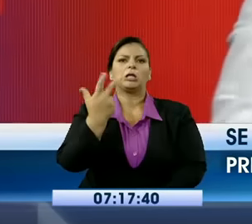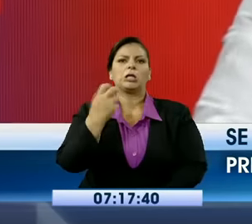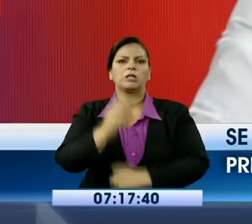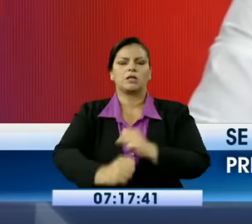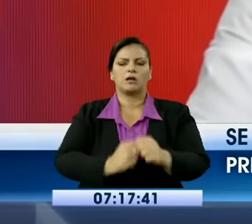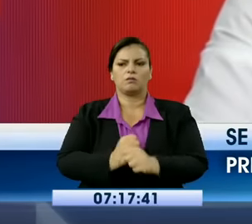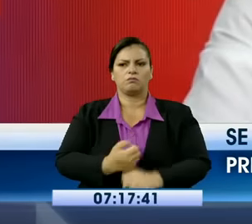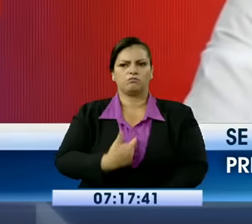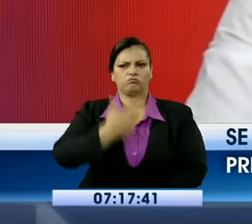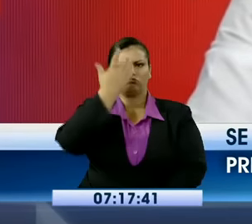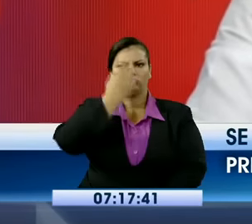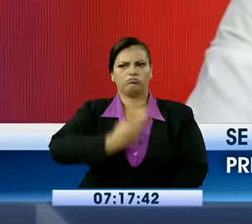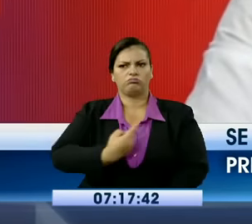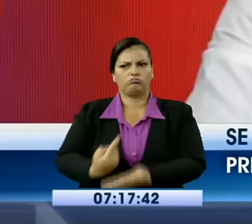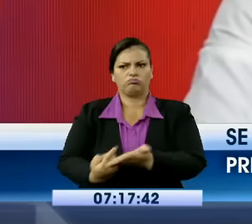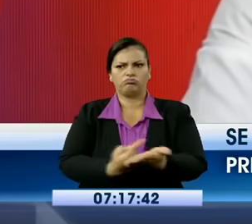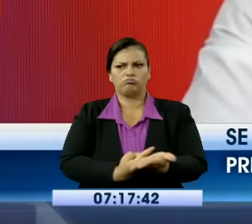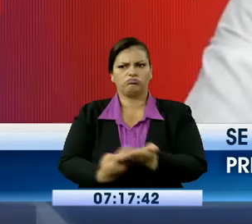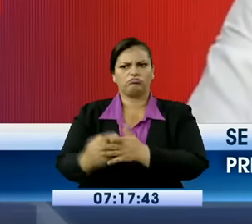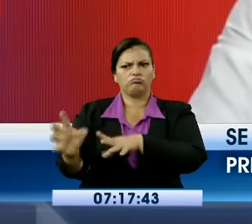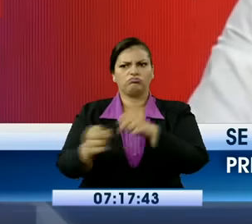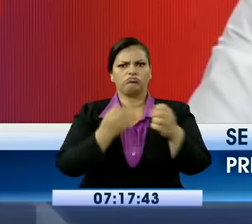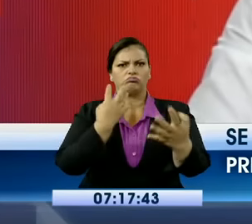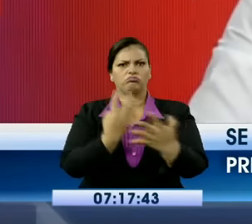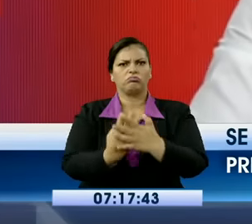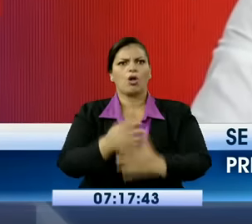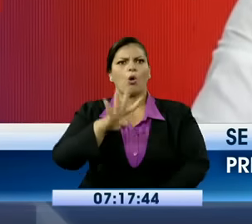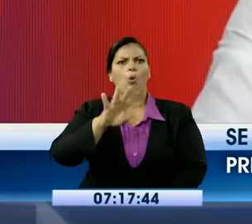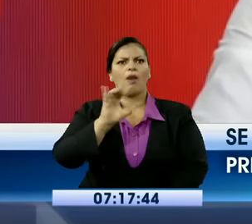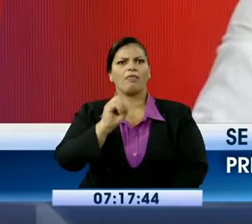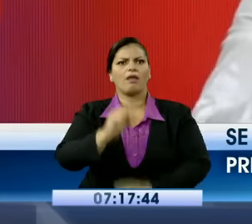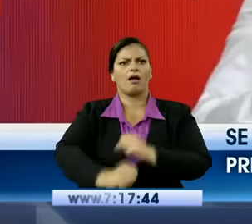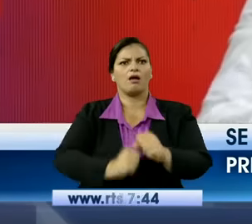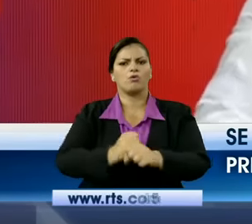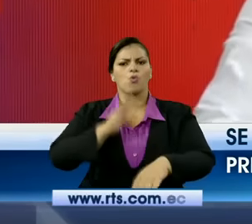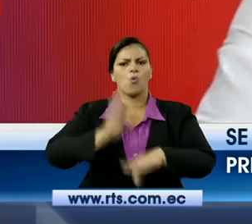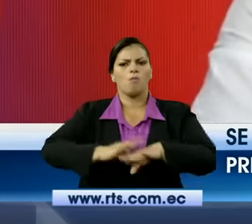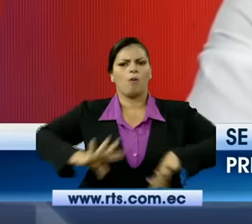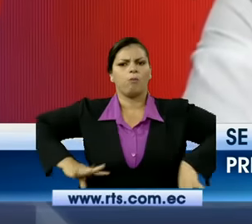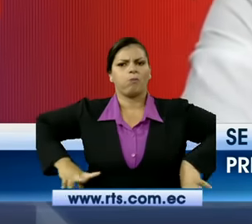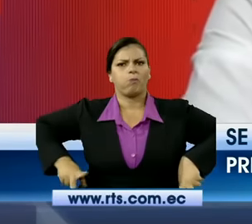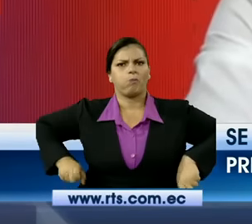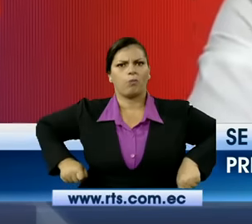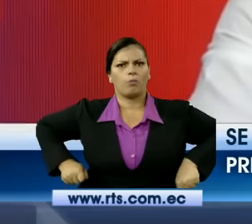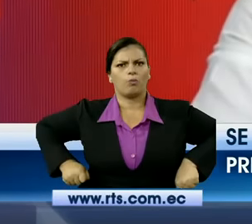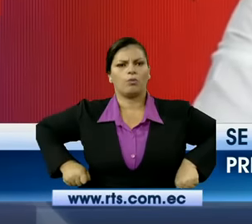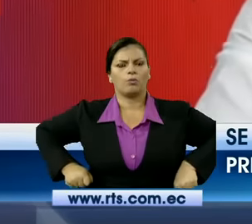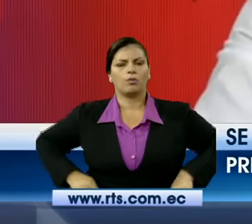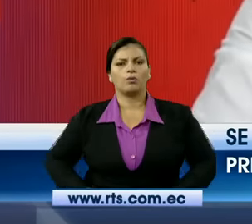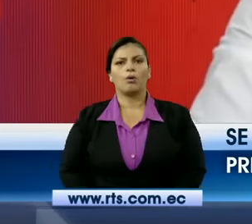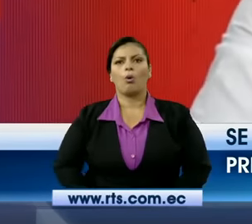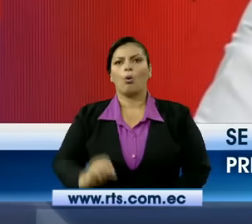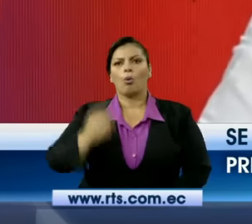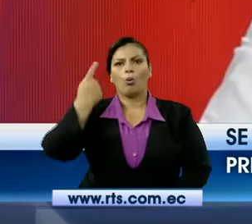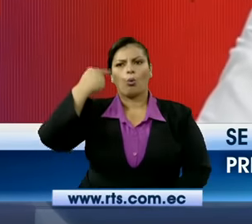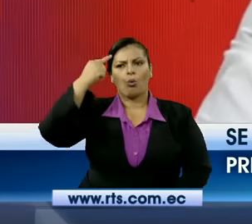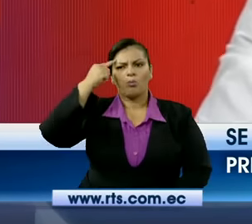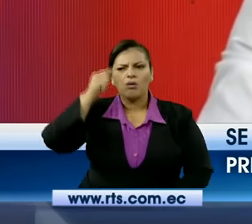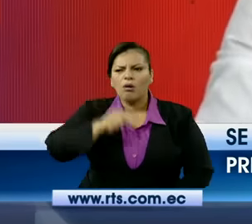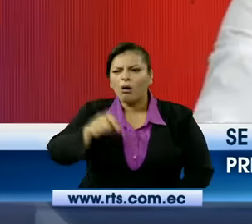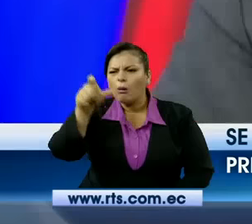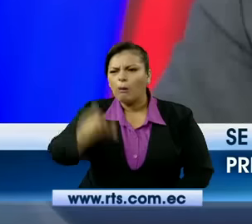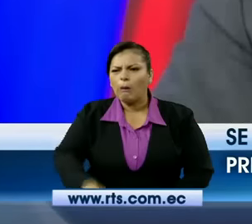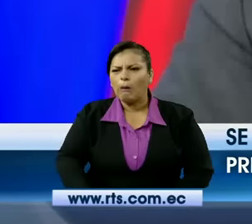nosotros la establecemos en 40 años. Incluso si fuera una lesión grave a la institucionalidad del Estado con carácter